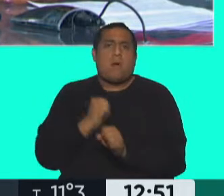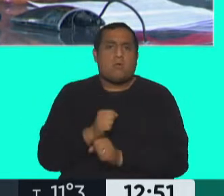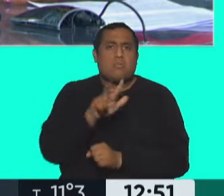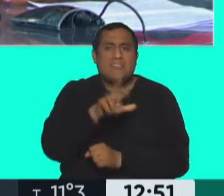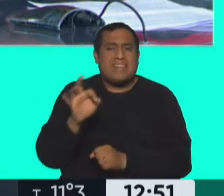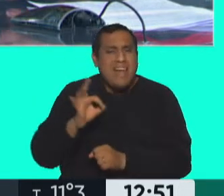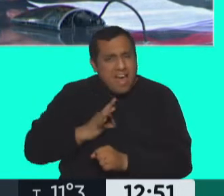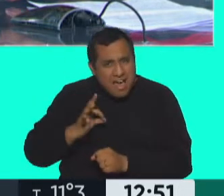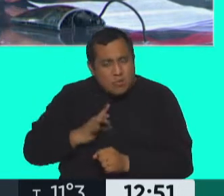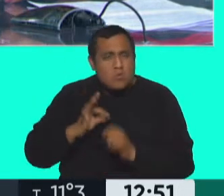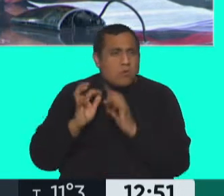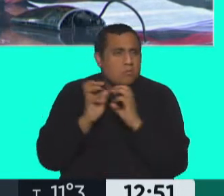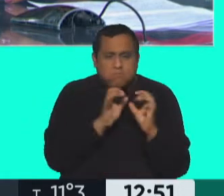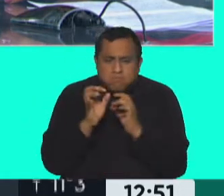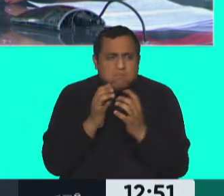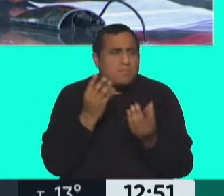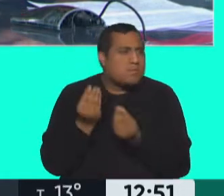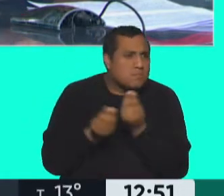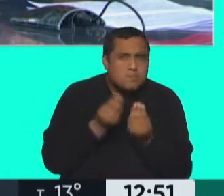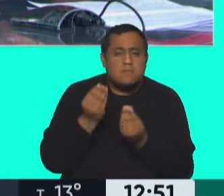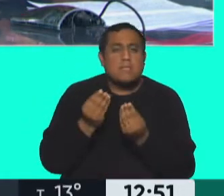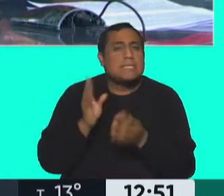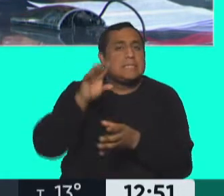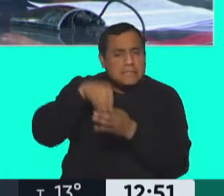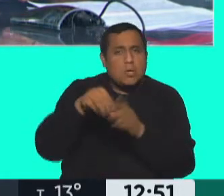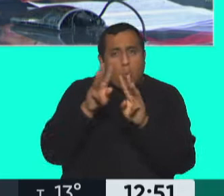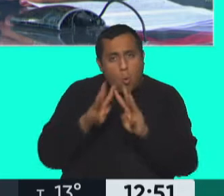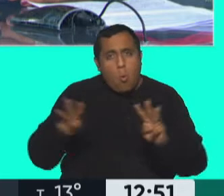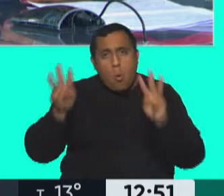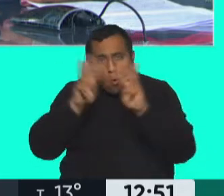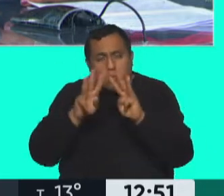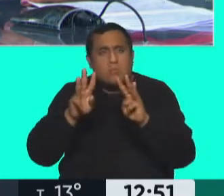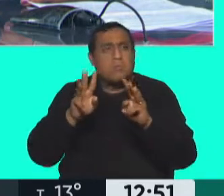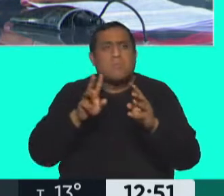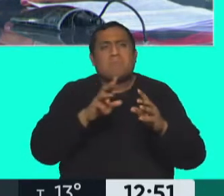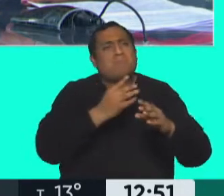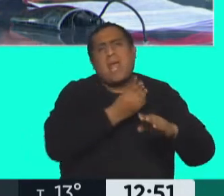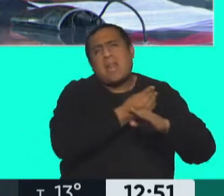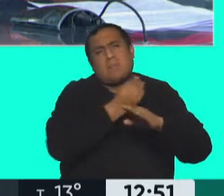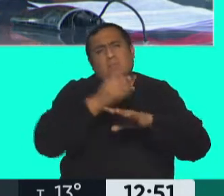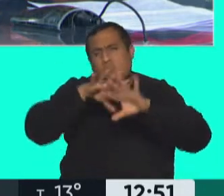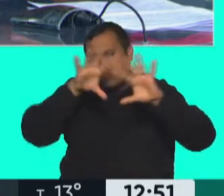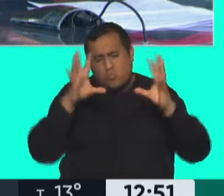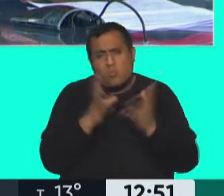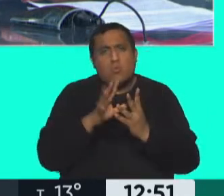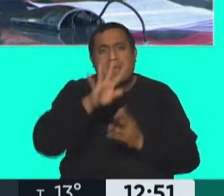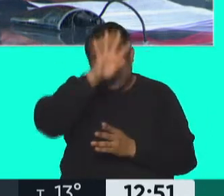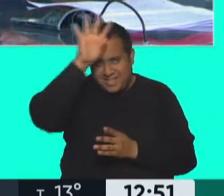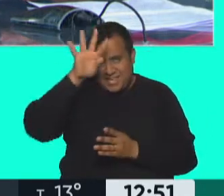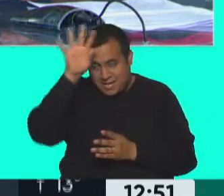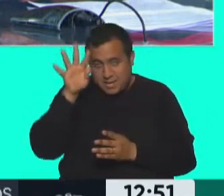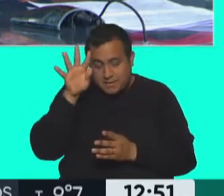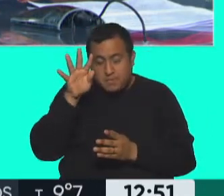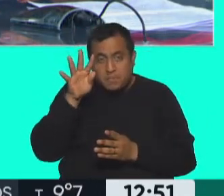de discutir, de incidir dentro de Naciones Unidas de representantes del mundo de pueblos indígenas. Y esto